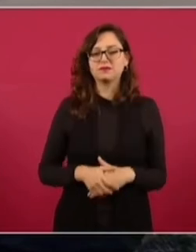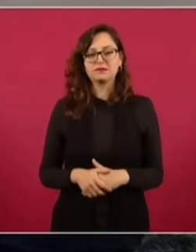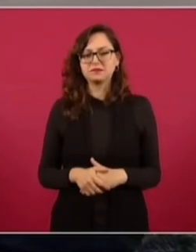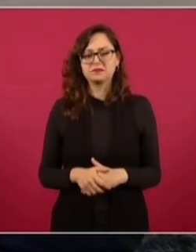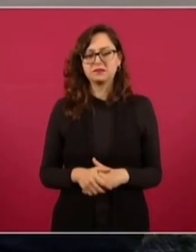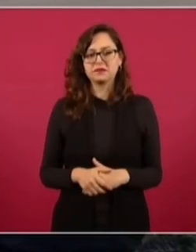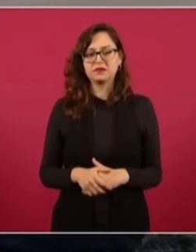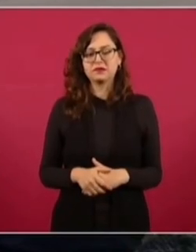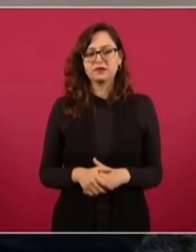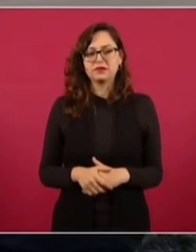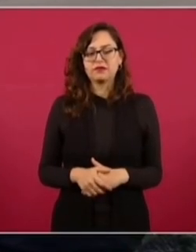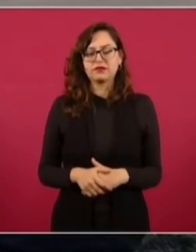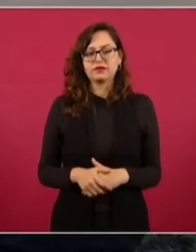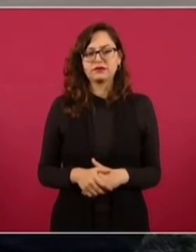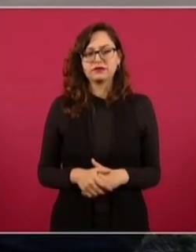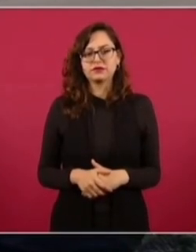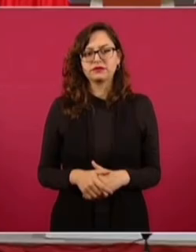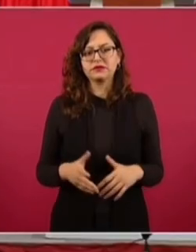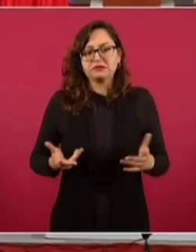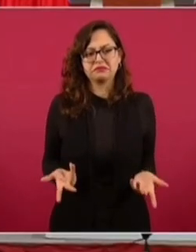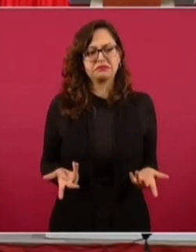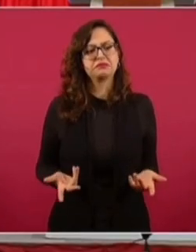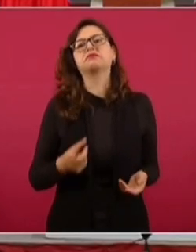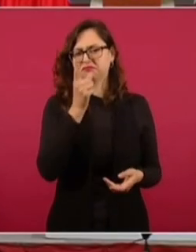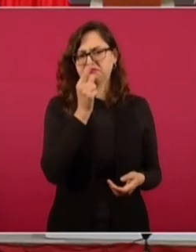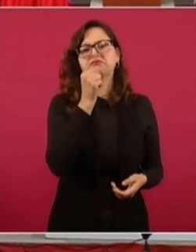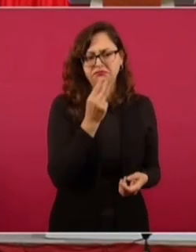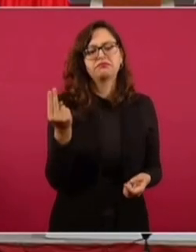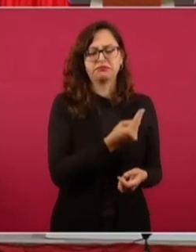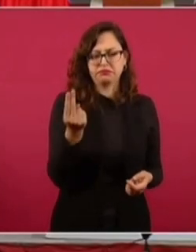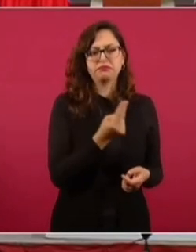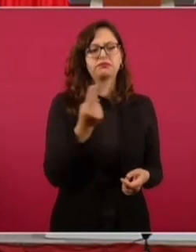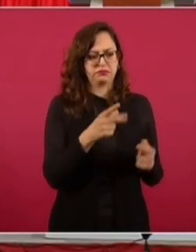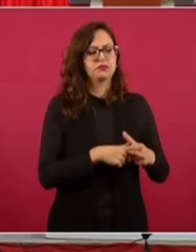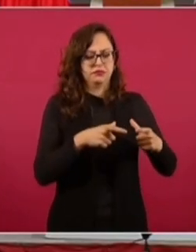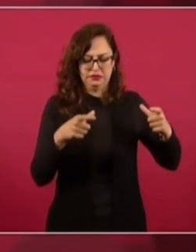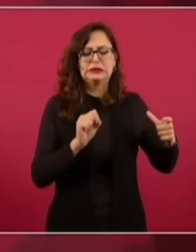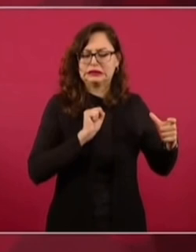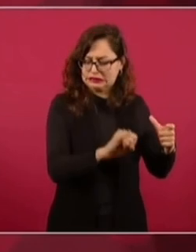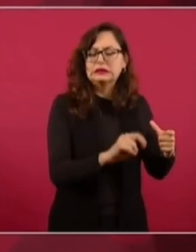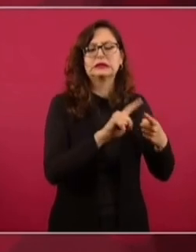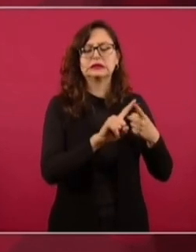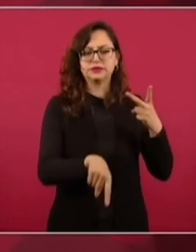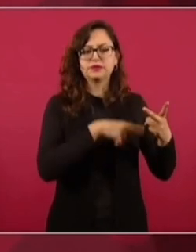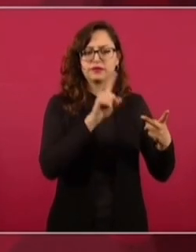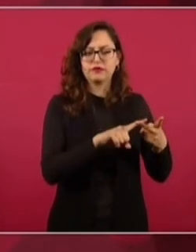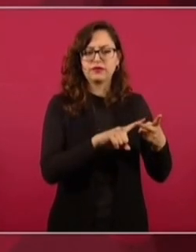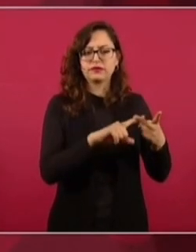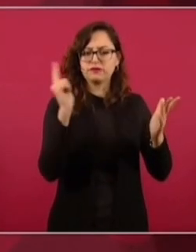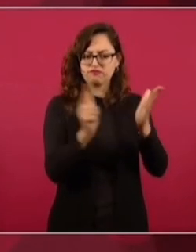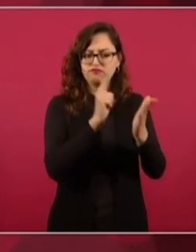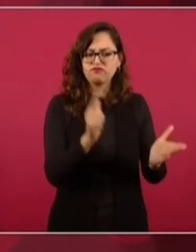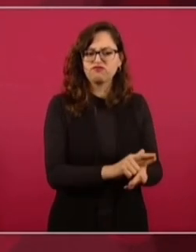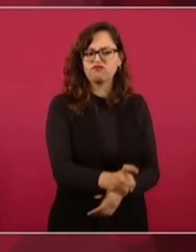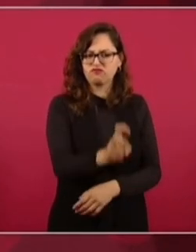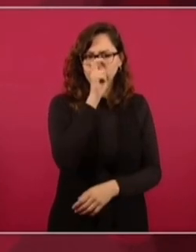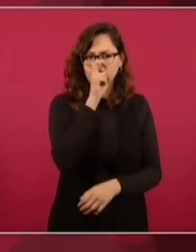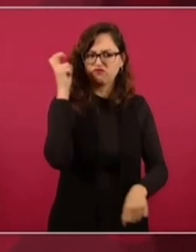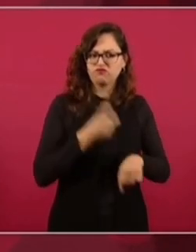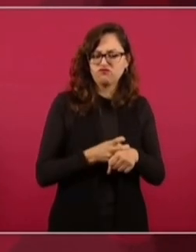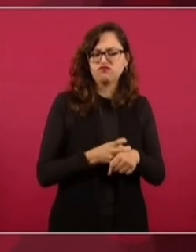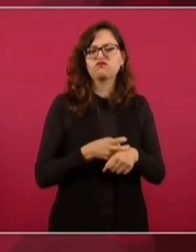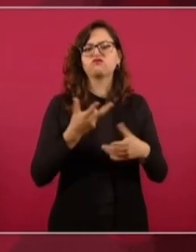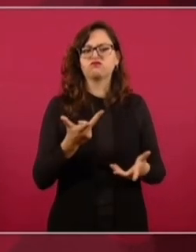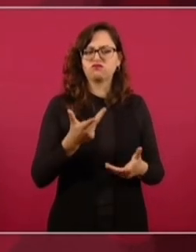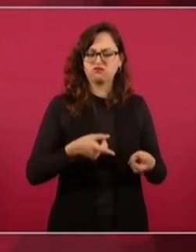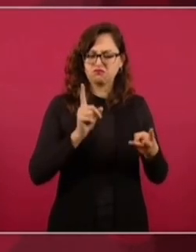el tener los elementos suficientes, las leyes severas, las